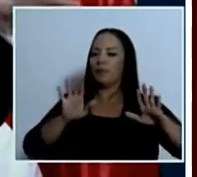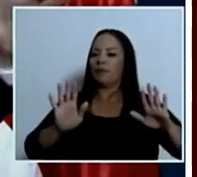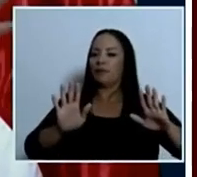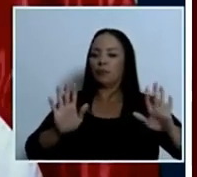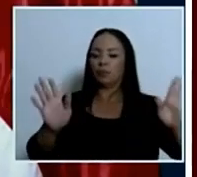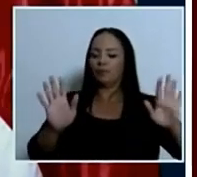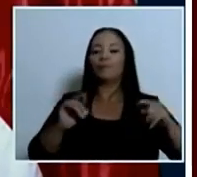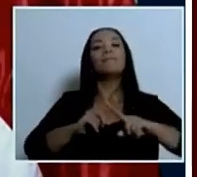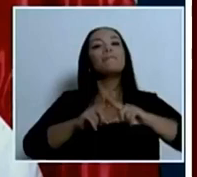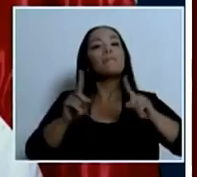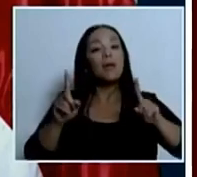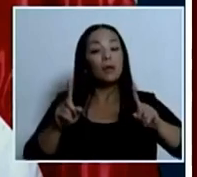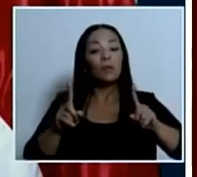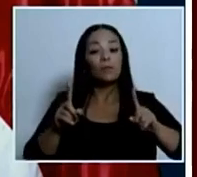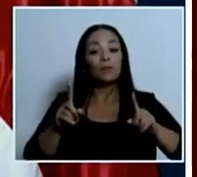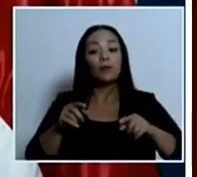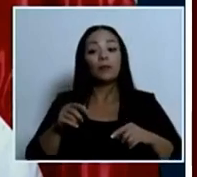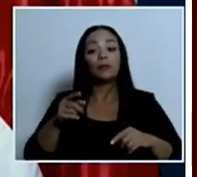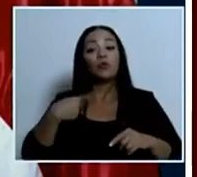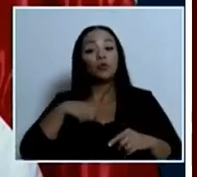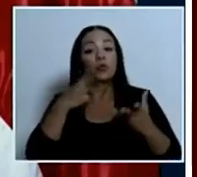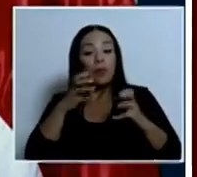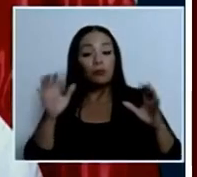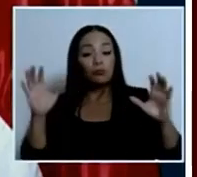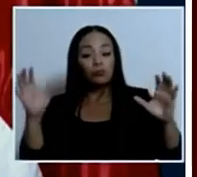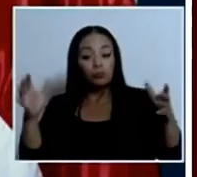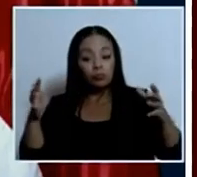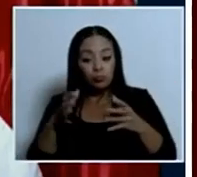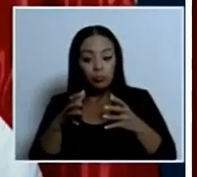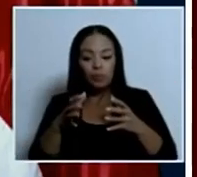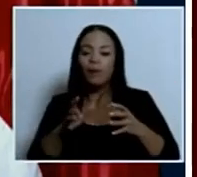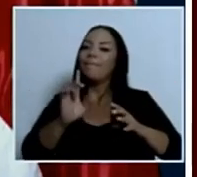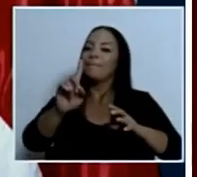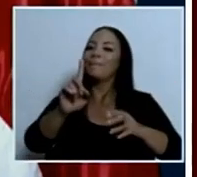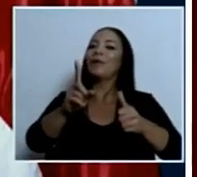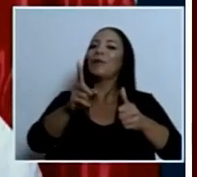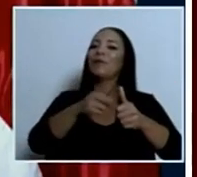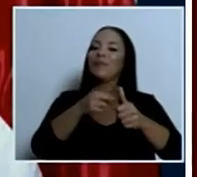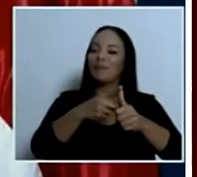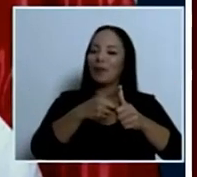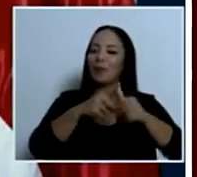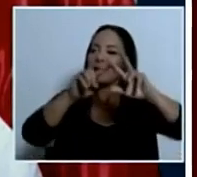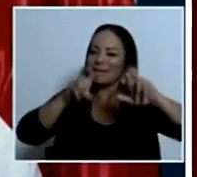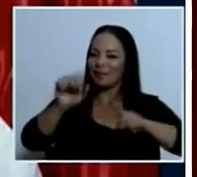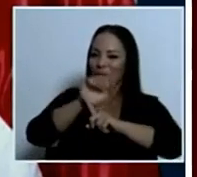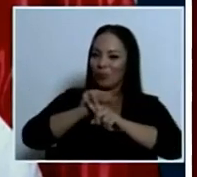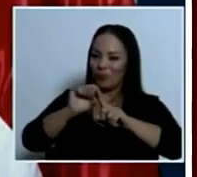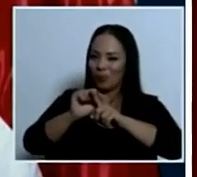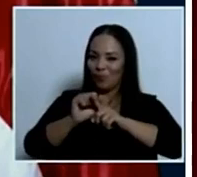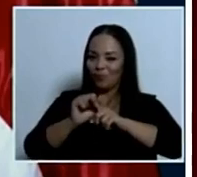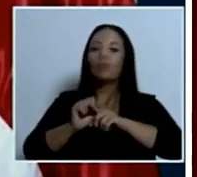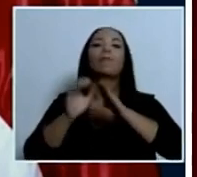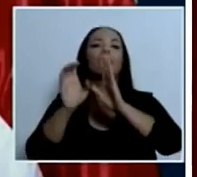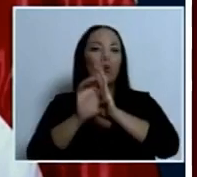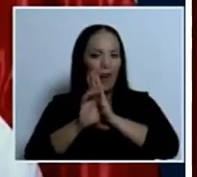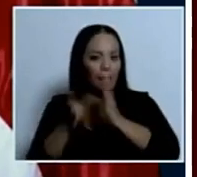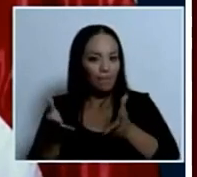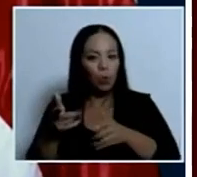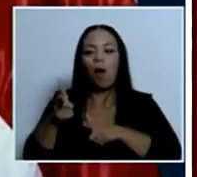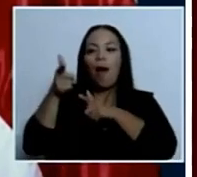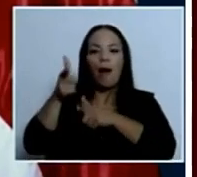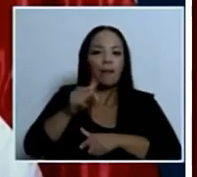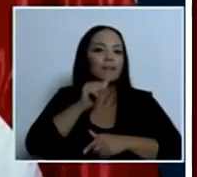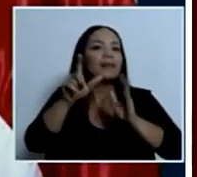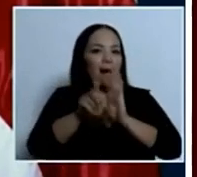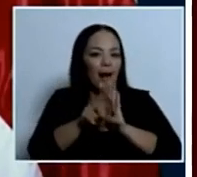eso hay que entender que hay un ecosistema que tiene que ver con cosas como la posición de armas ilegales que tiene